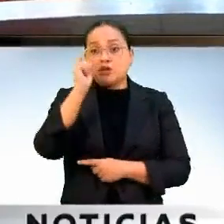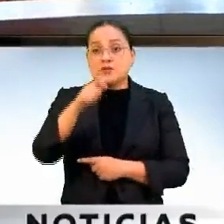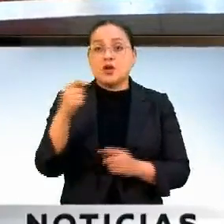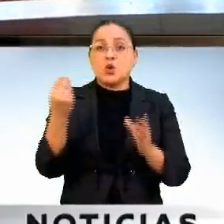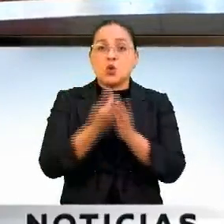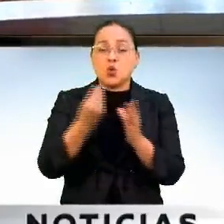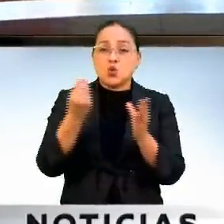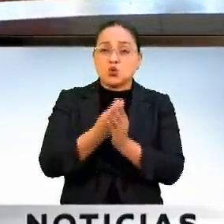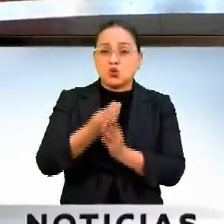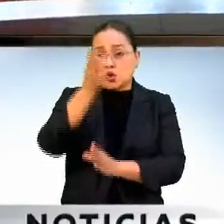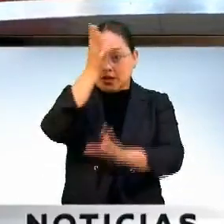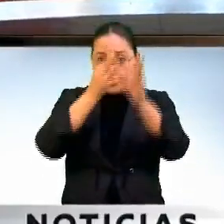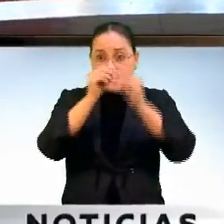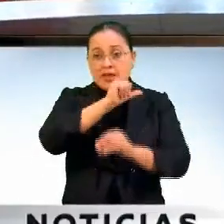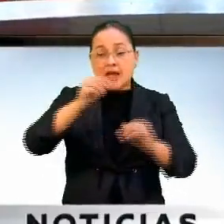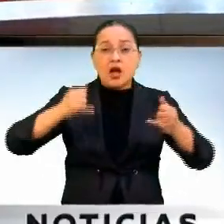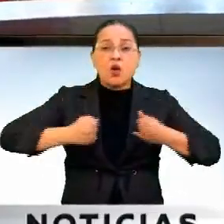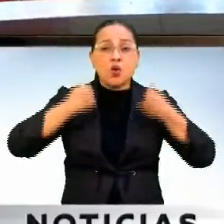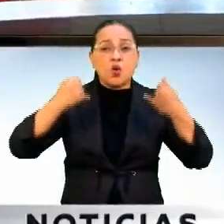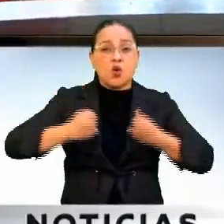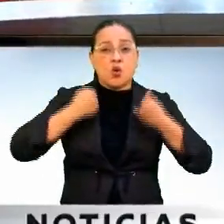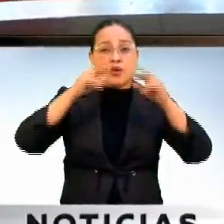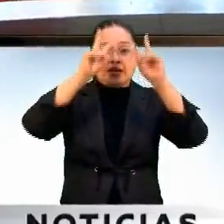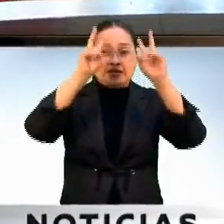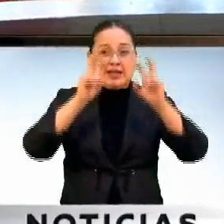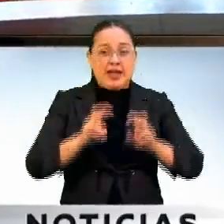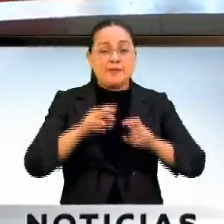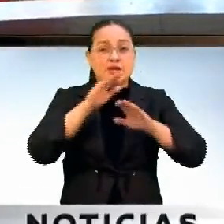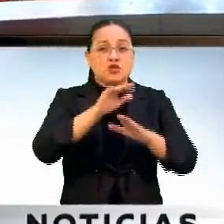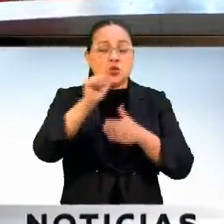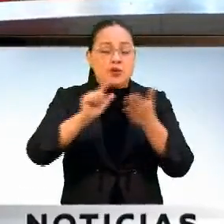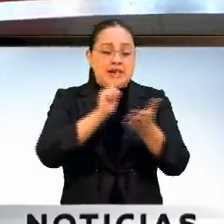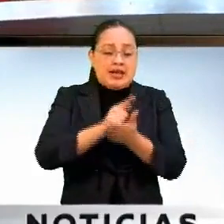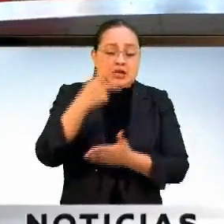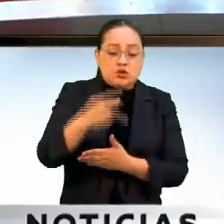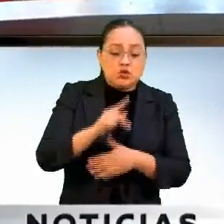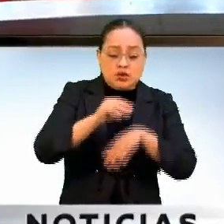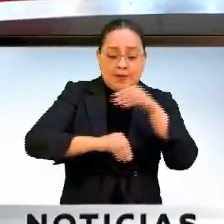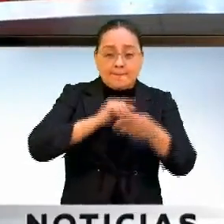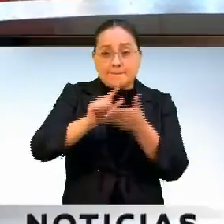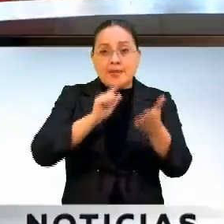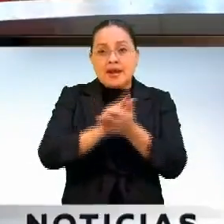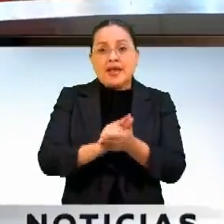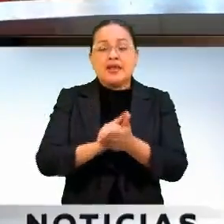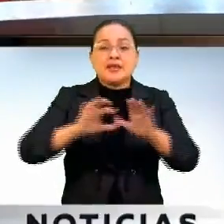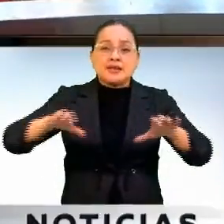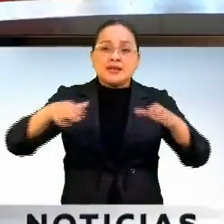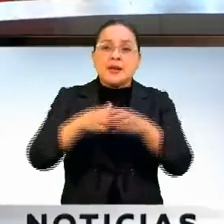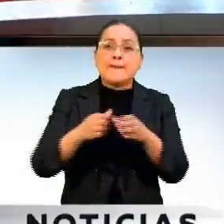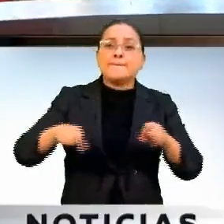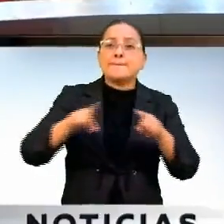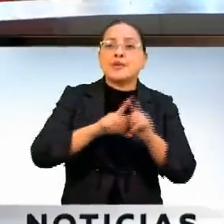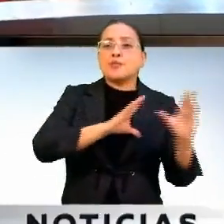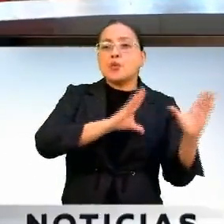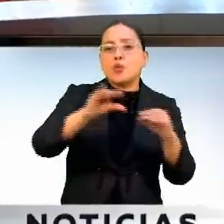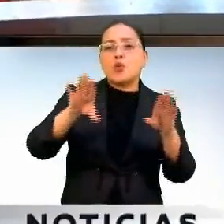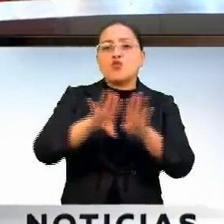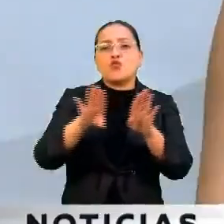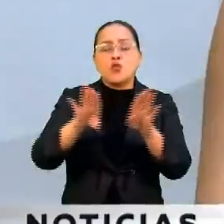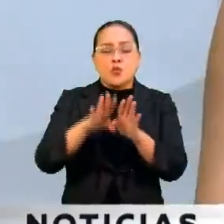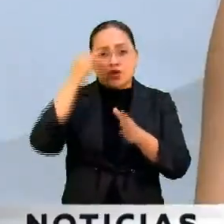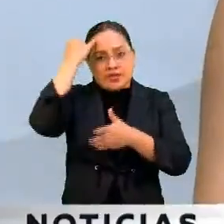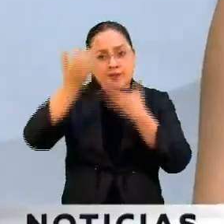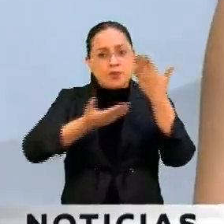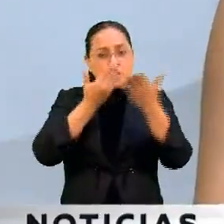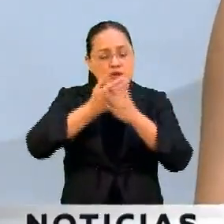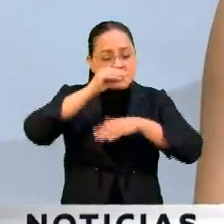a las y los jóvenes en todos los temas de derecho parlamentario, la función del Congreso y les enseñamos la manera de redactar una iniciativa